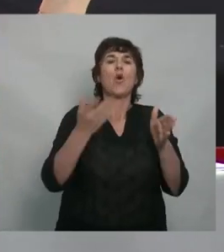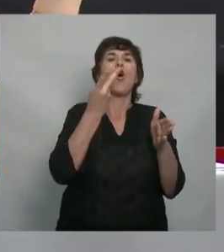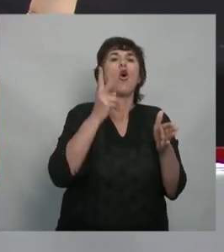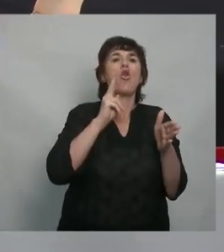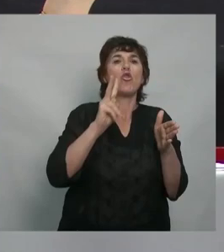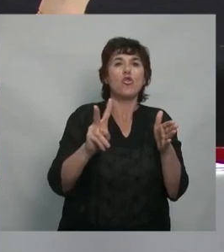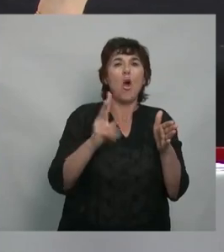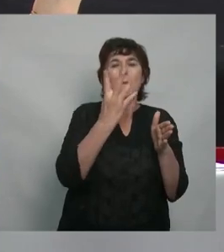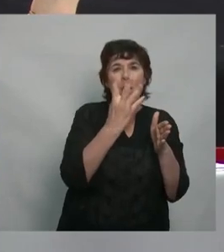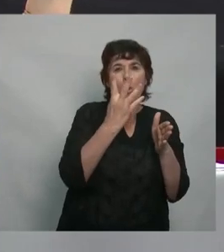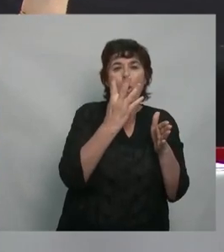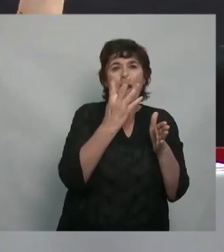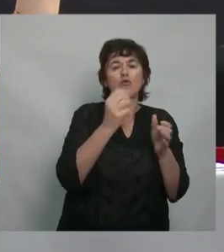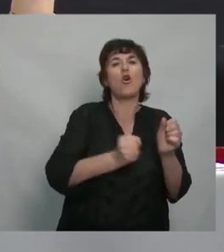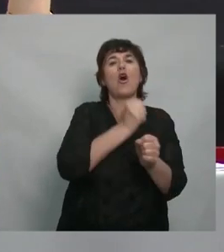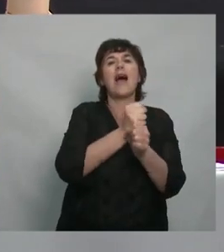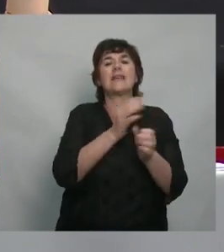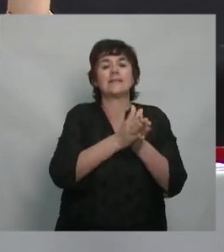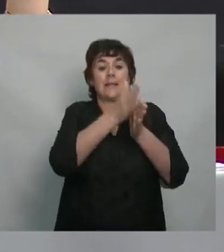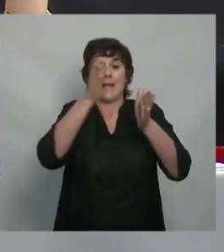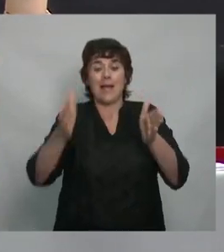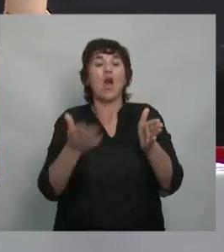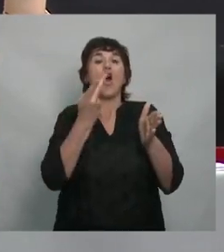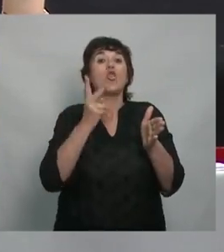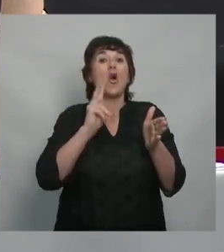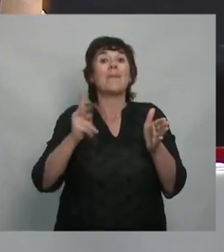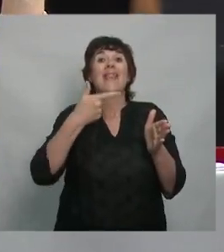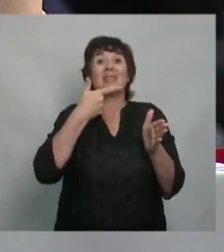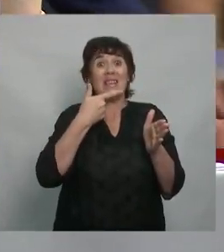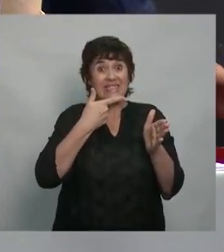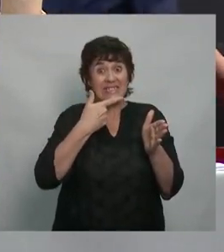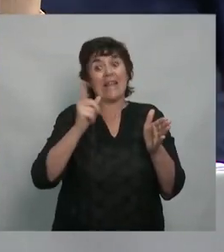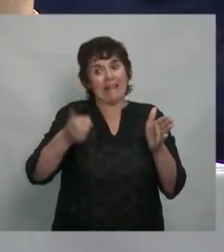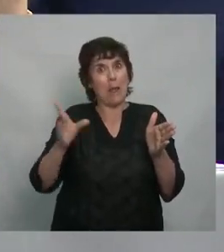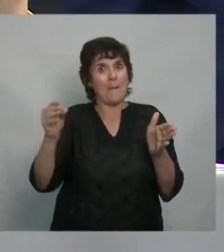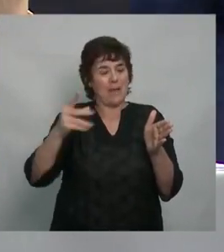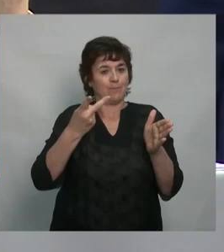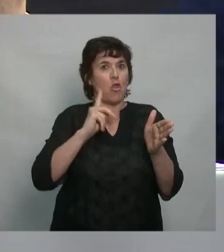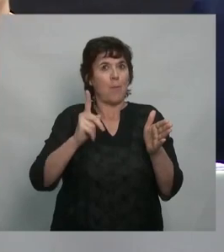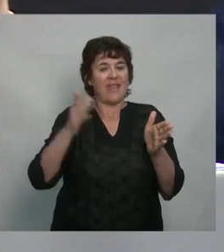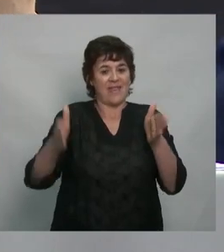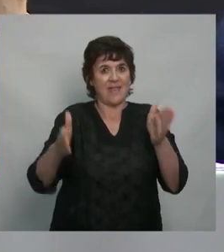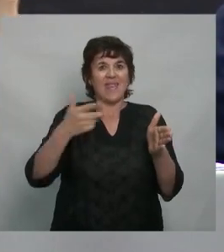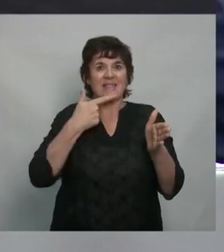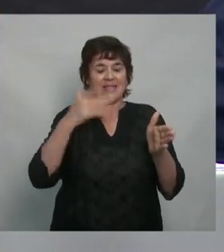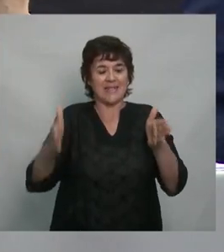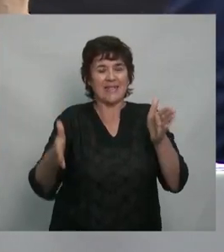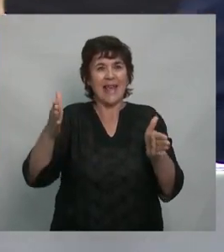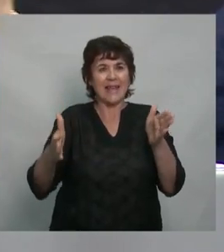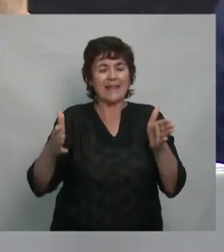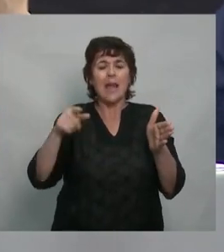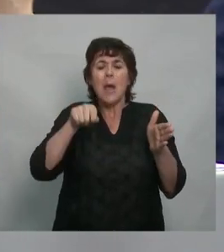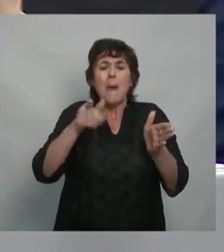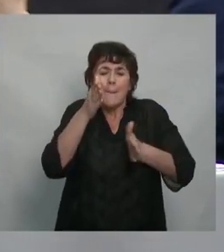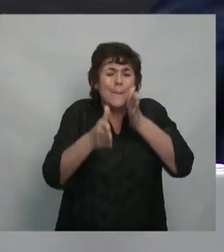2004 hasta el 2017, inclusive. El periodo de mayor